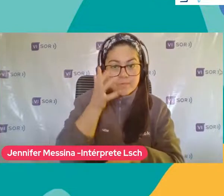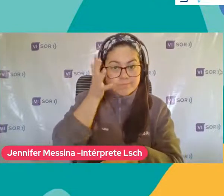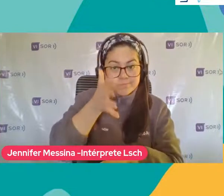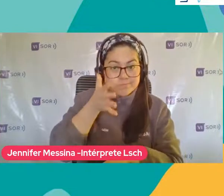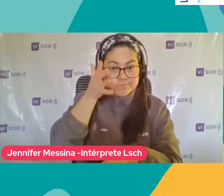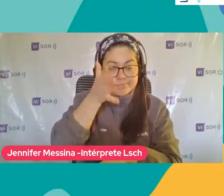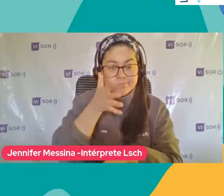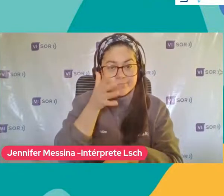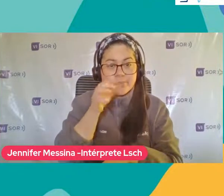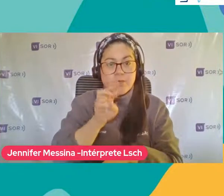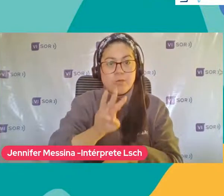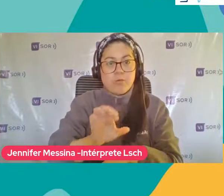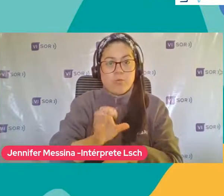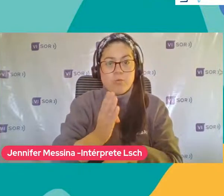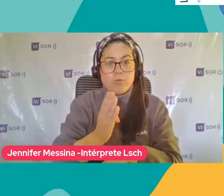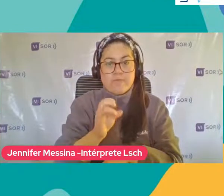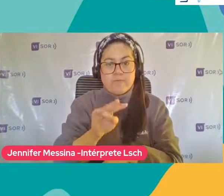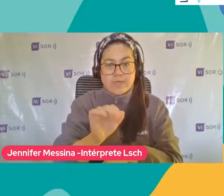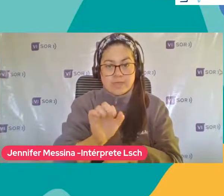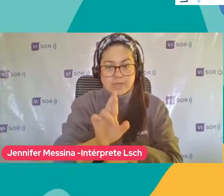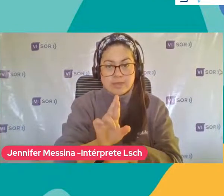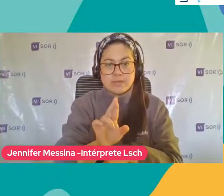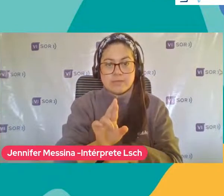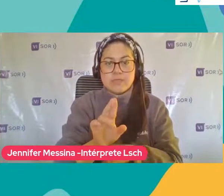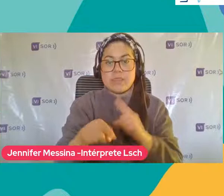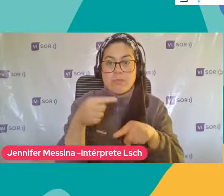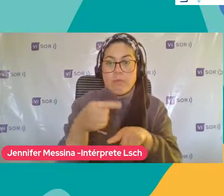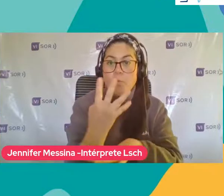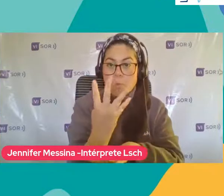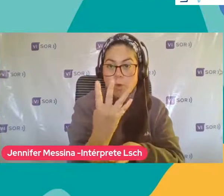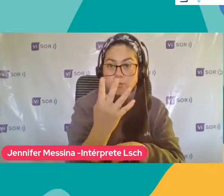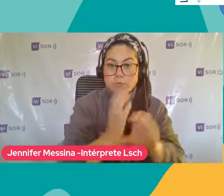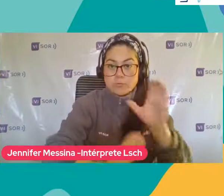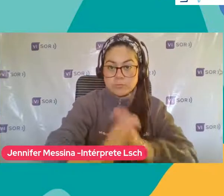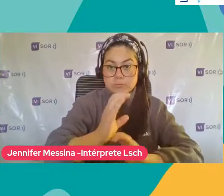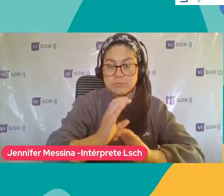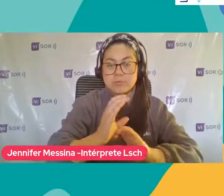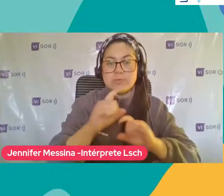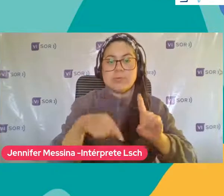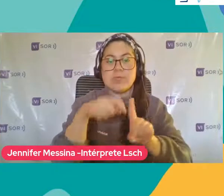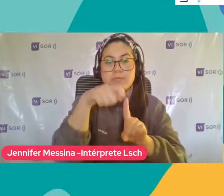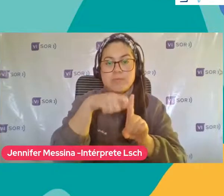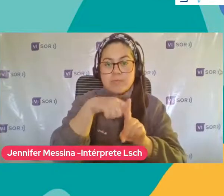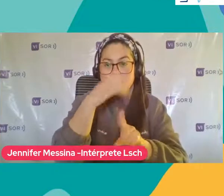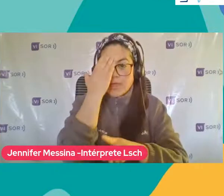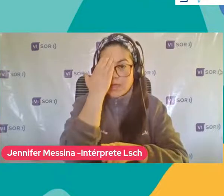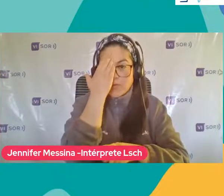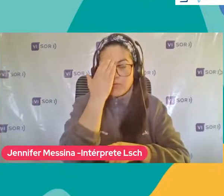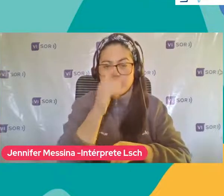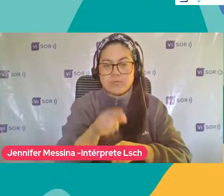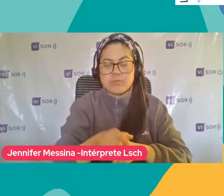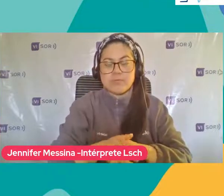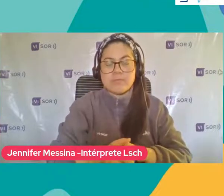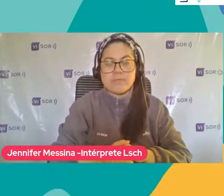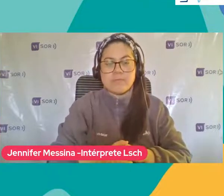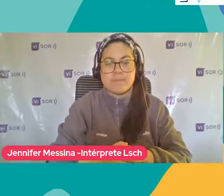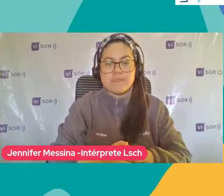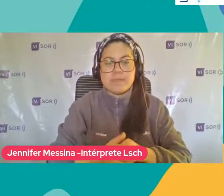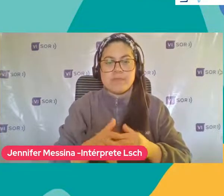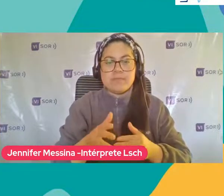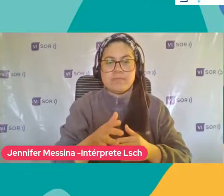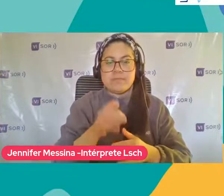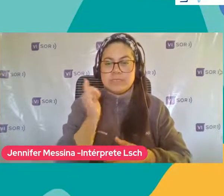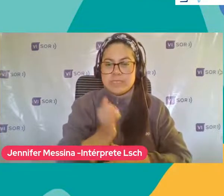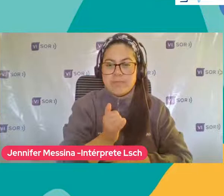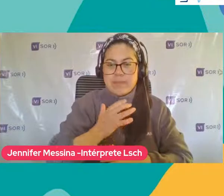ciclo de cuatro seminarios web Que estaremos desarrollando durante este mes de agosto Y que todos los días